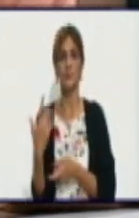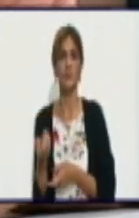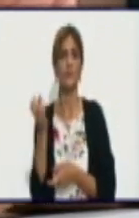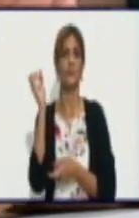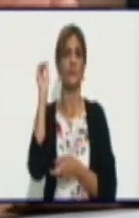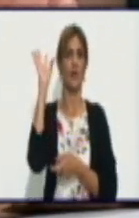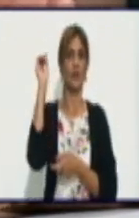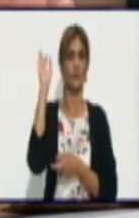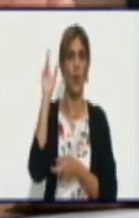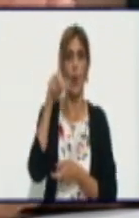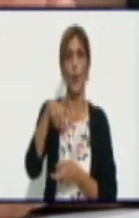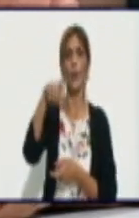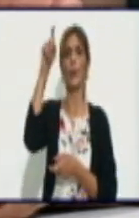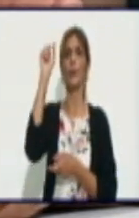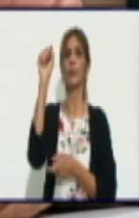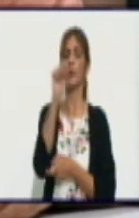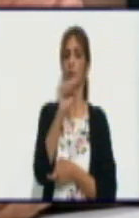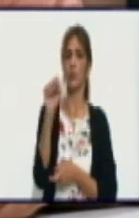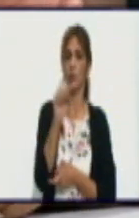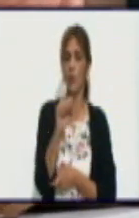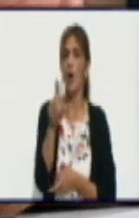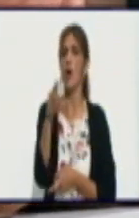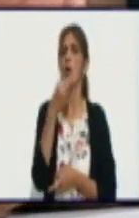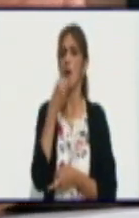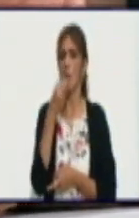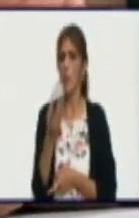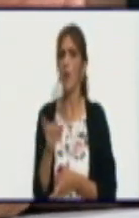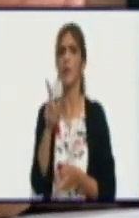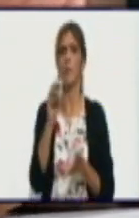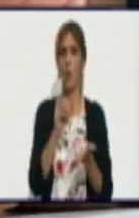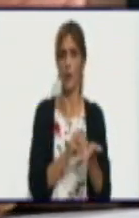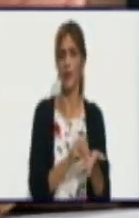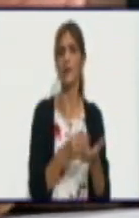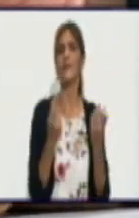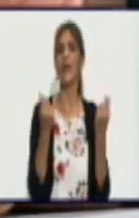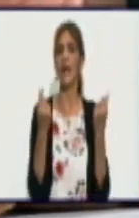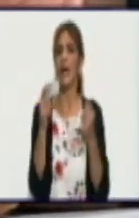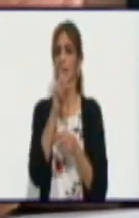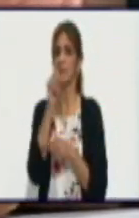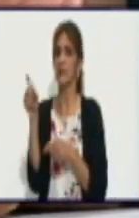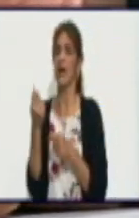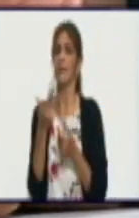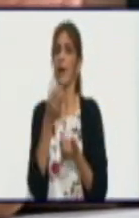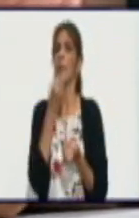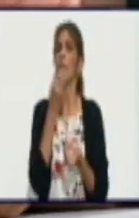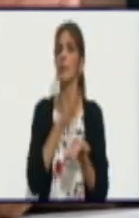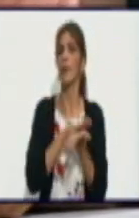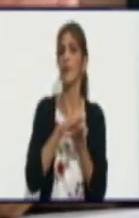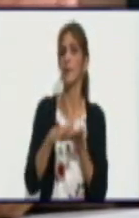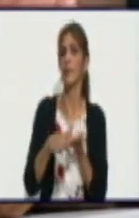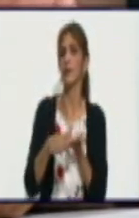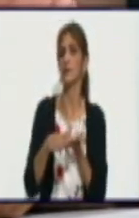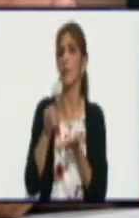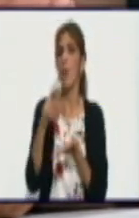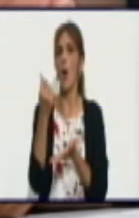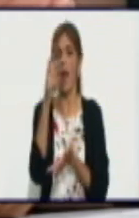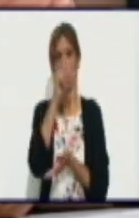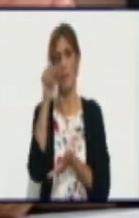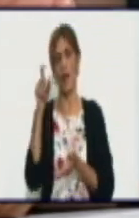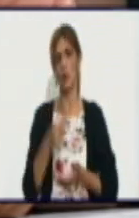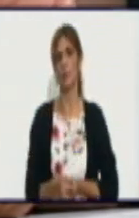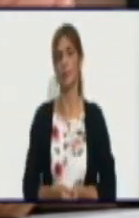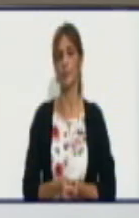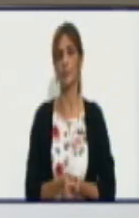Usted es dueño de un tractor y puede ponerlo de garantía en el banco para pedir un crédito. Bueno, sobre los precios de los productos